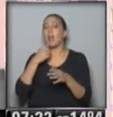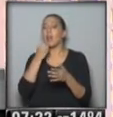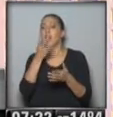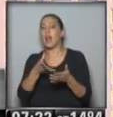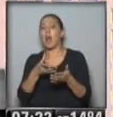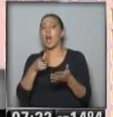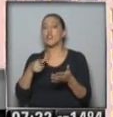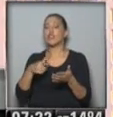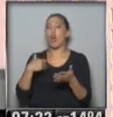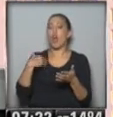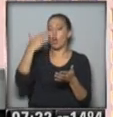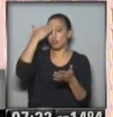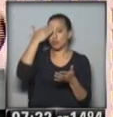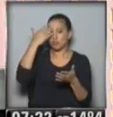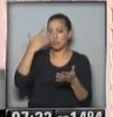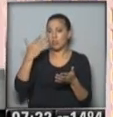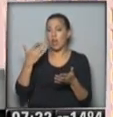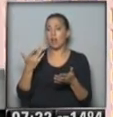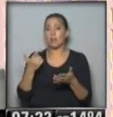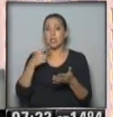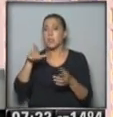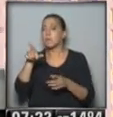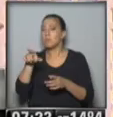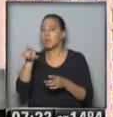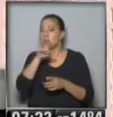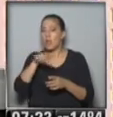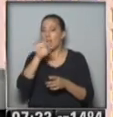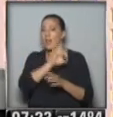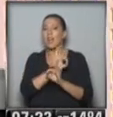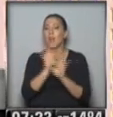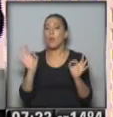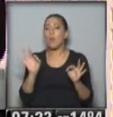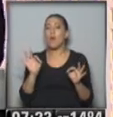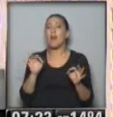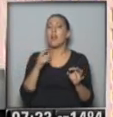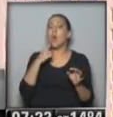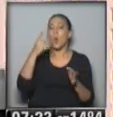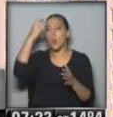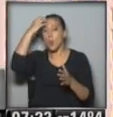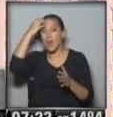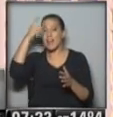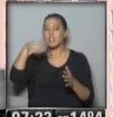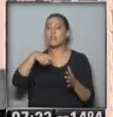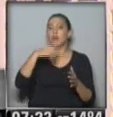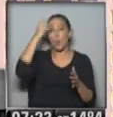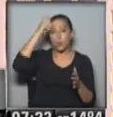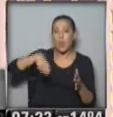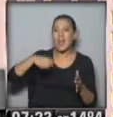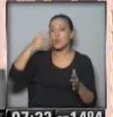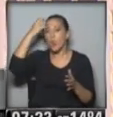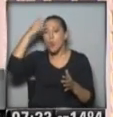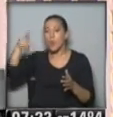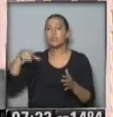inconstitucionalidad, a ninguno se le ocurrió, a ninguna corte, ningún juez, a ningún camarista, a